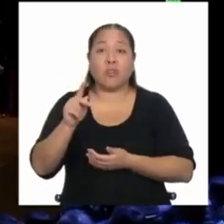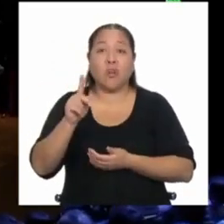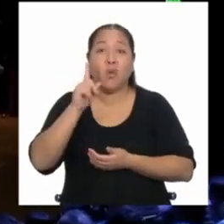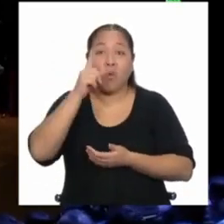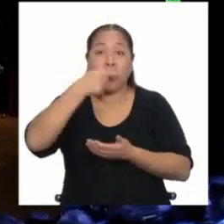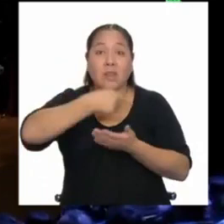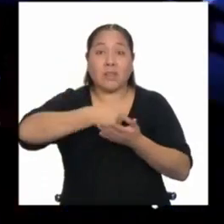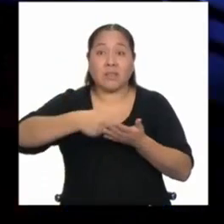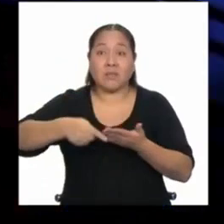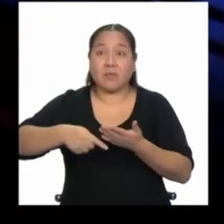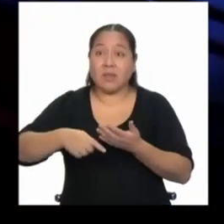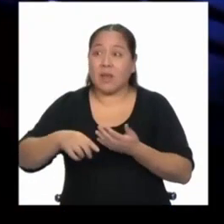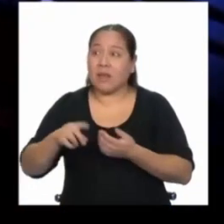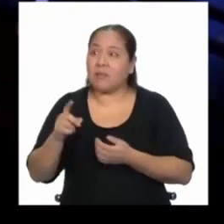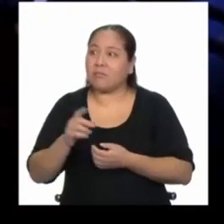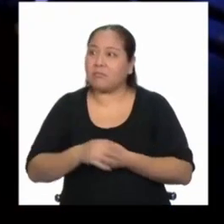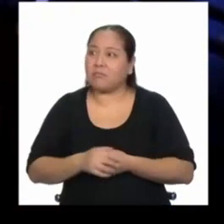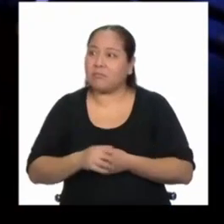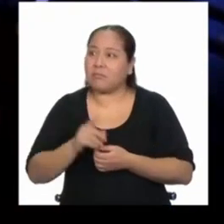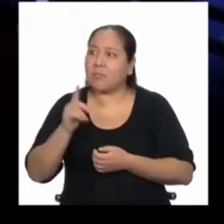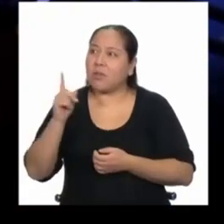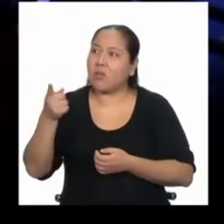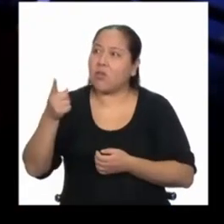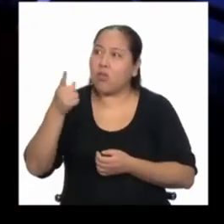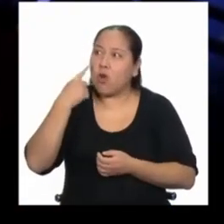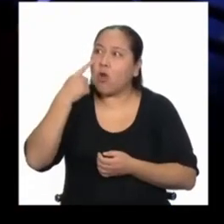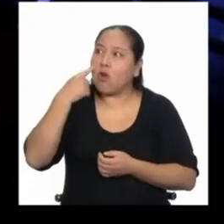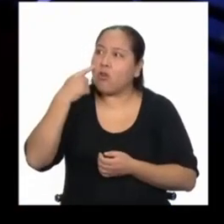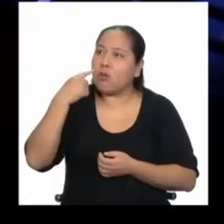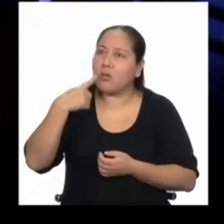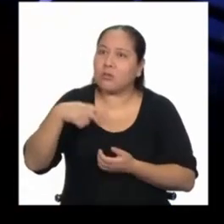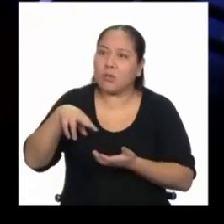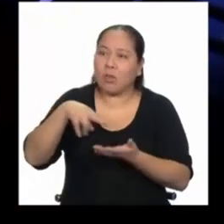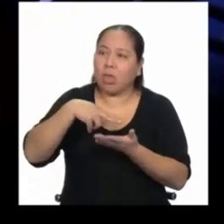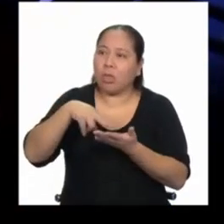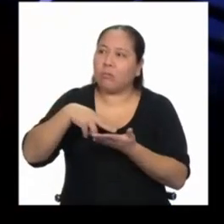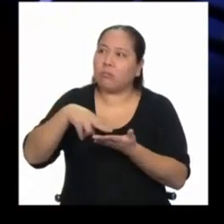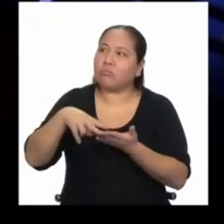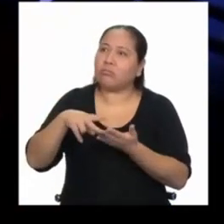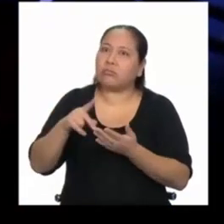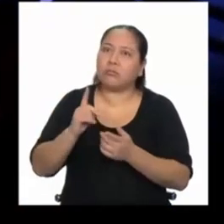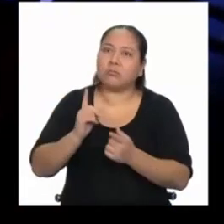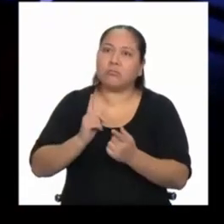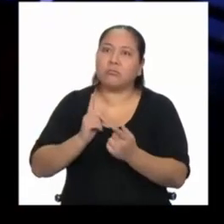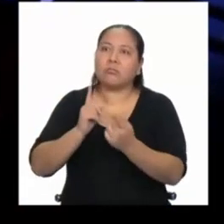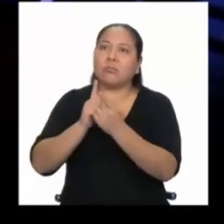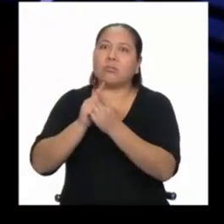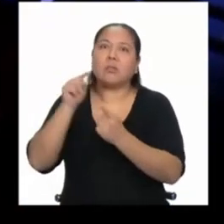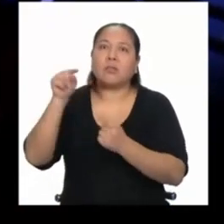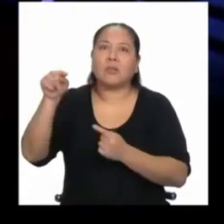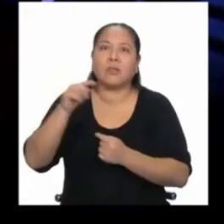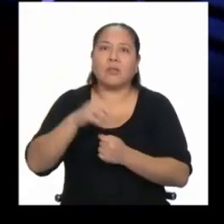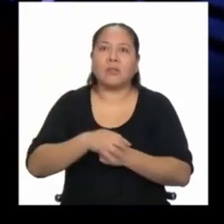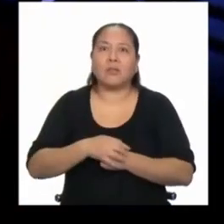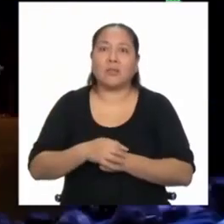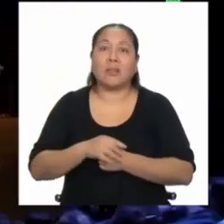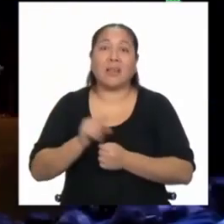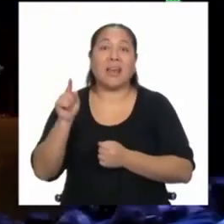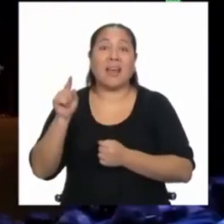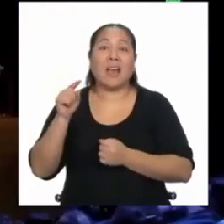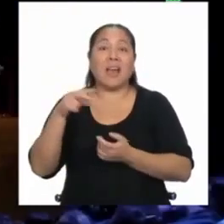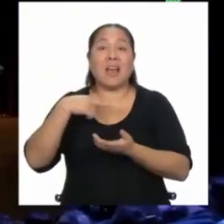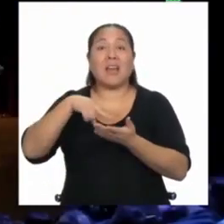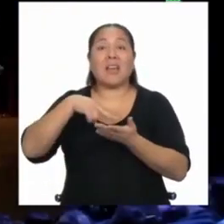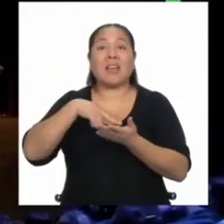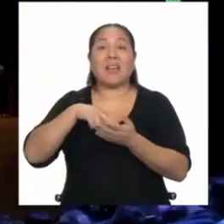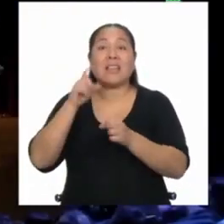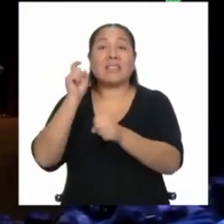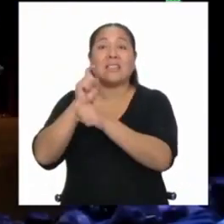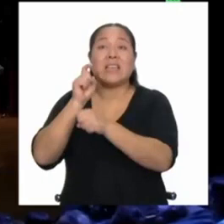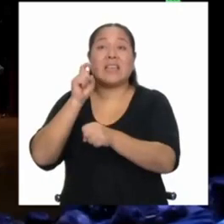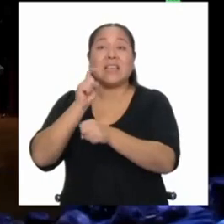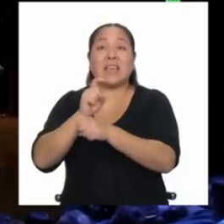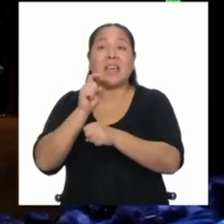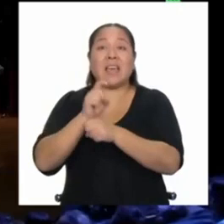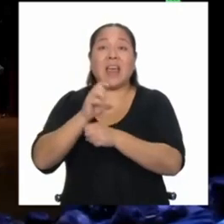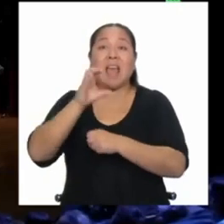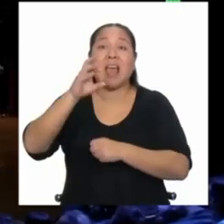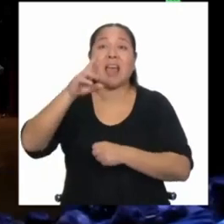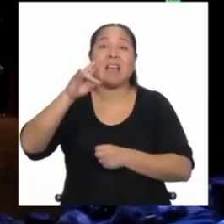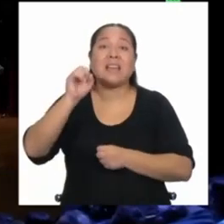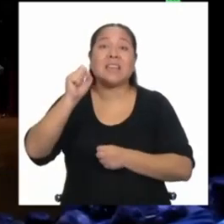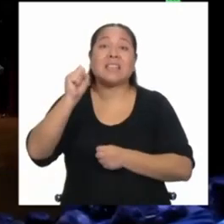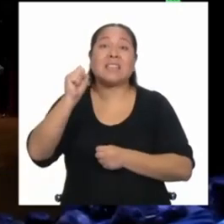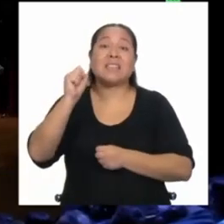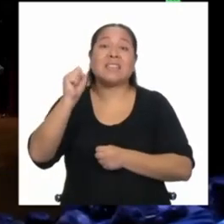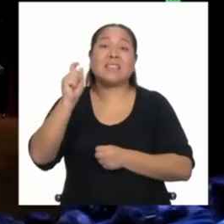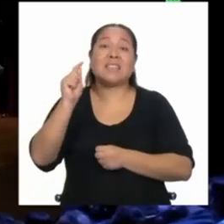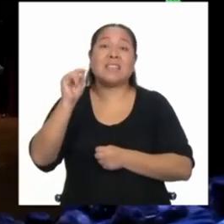pues, a un coreógrafo. Pero tiene que ser un coreógrafo famoso, ¿no? Entonces, yo me quería ir a buscar al coreógrafo de Britney Spears o al de Cristina Aguilera,